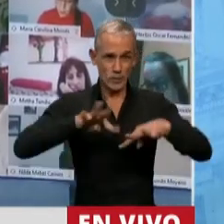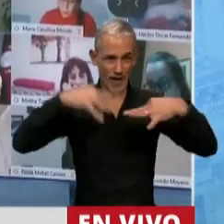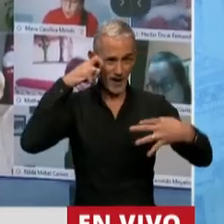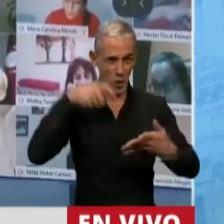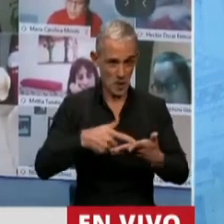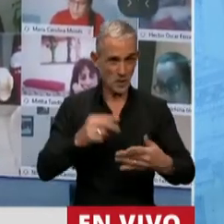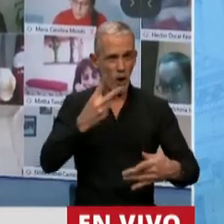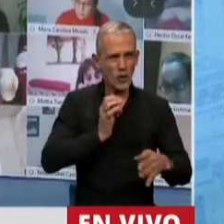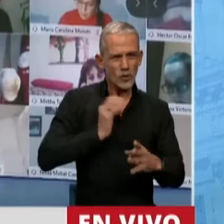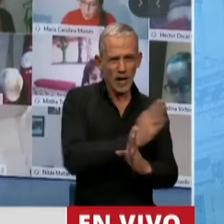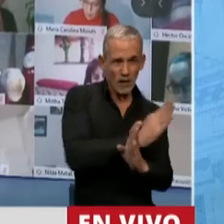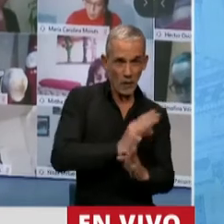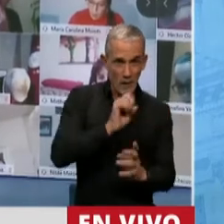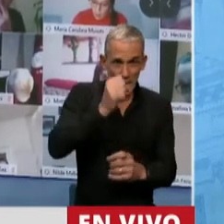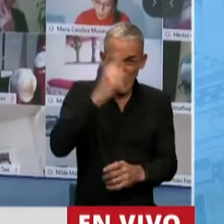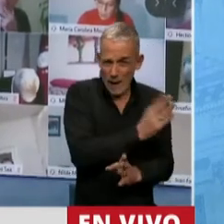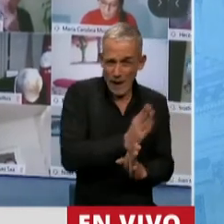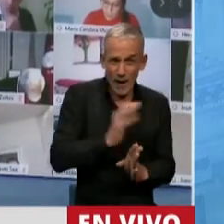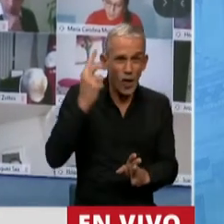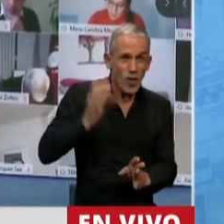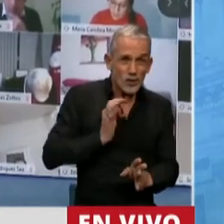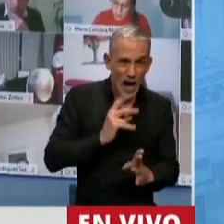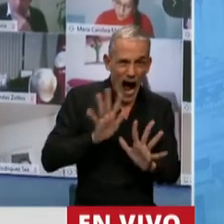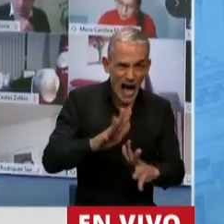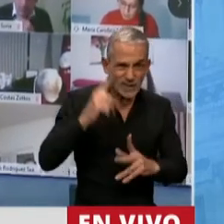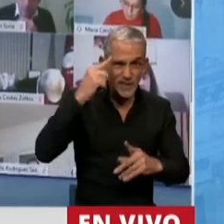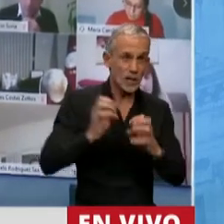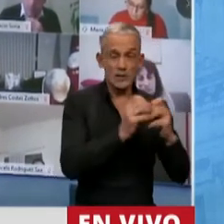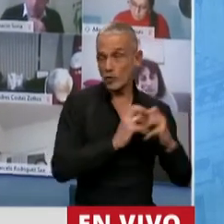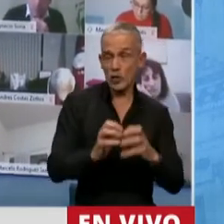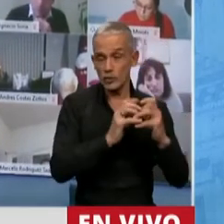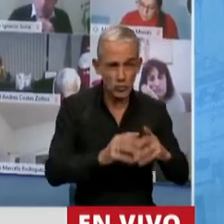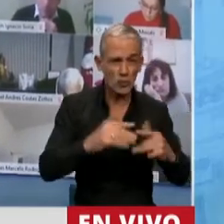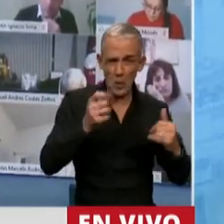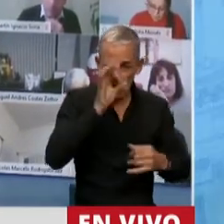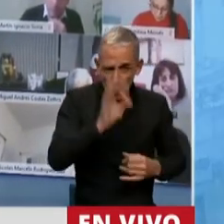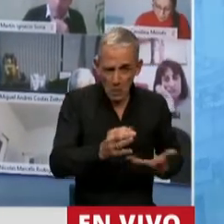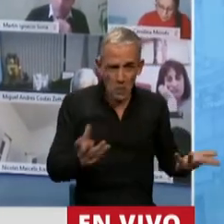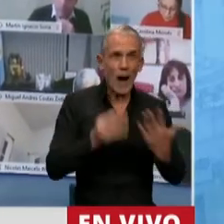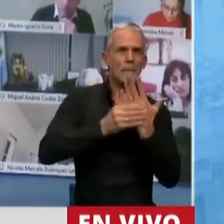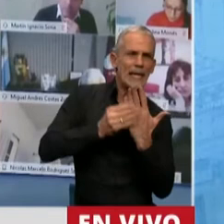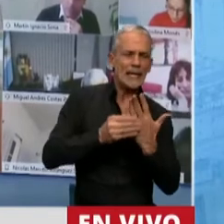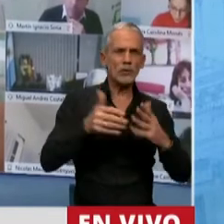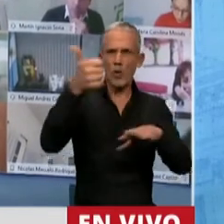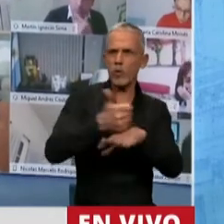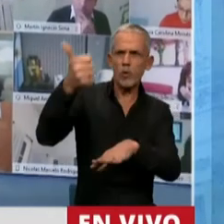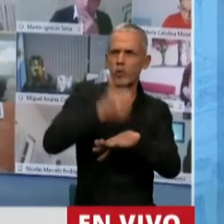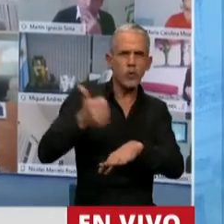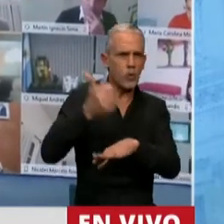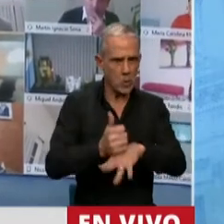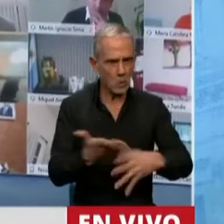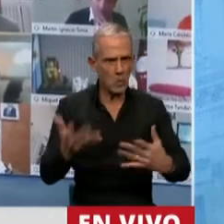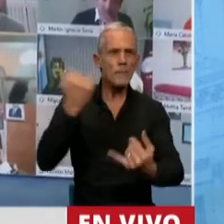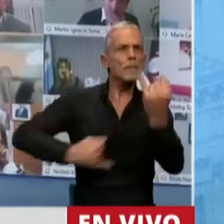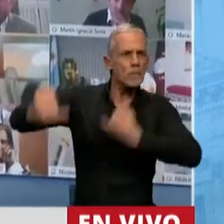Los dos primeros años que fui diputada en este Congreso, nunca vi la cantidad de sesiones de ministros, de ministras, que pasaron a darnos